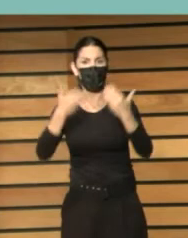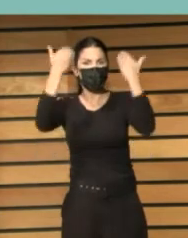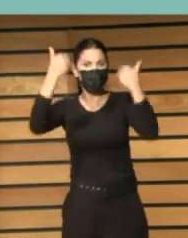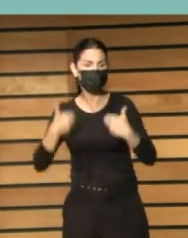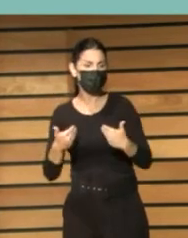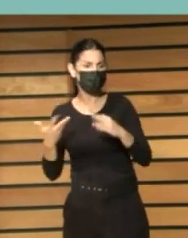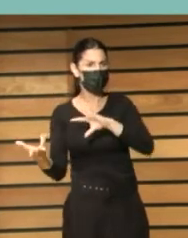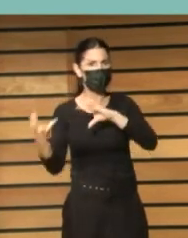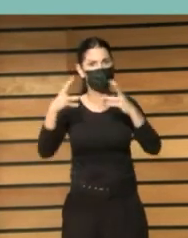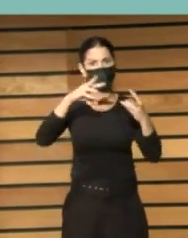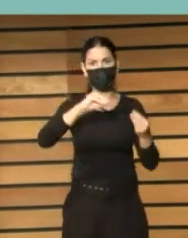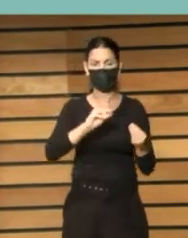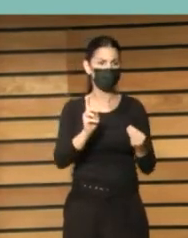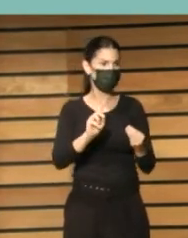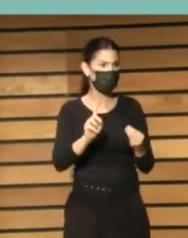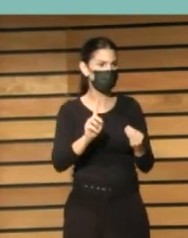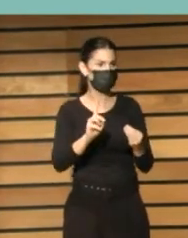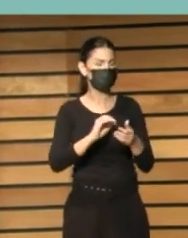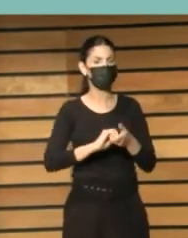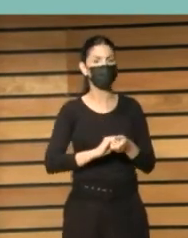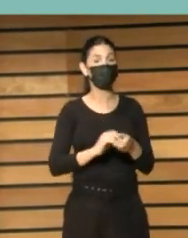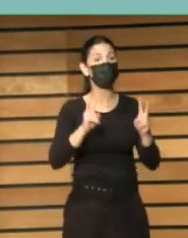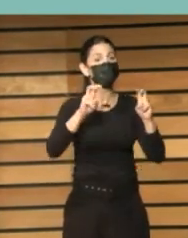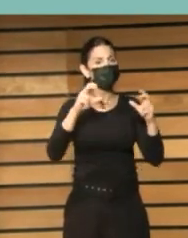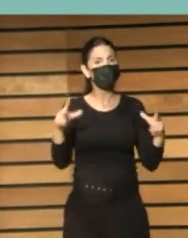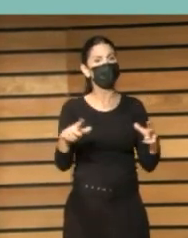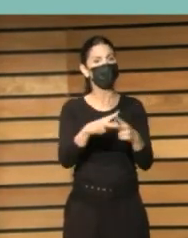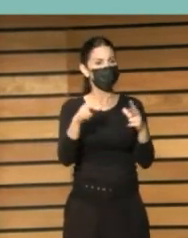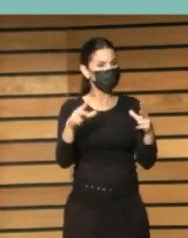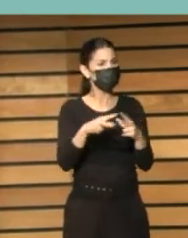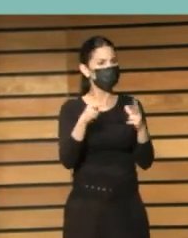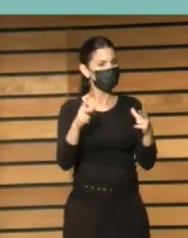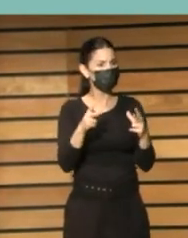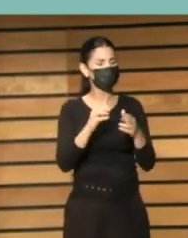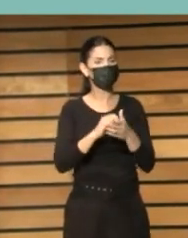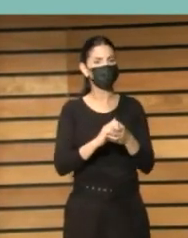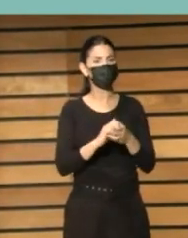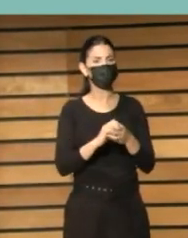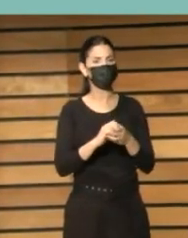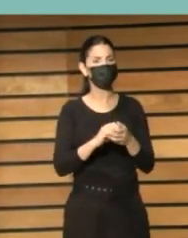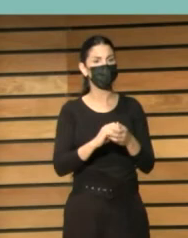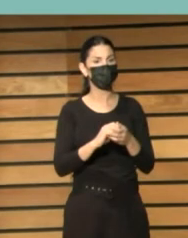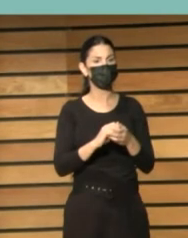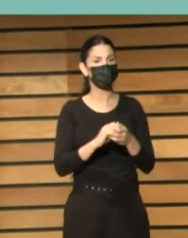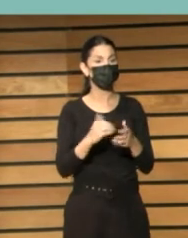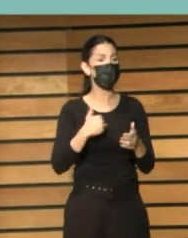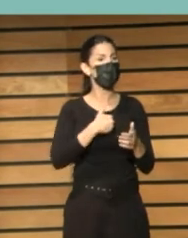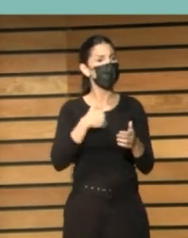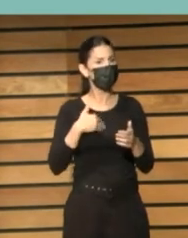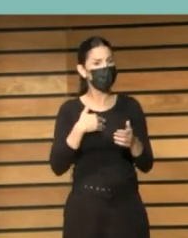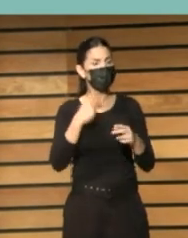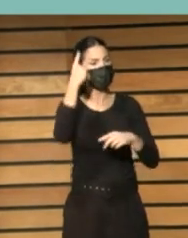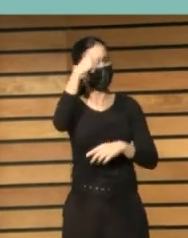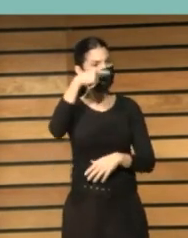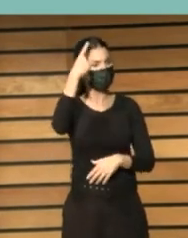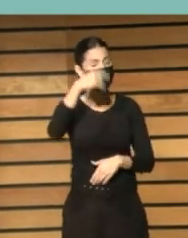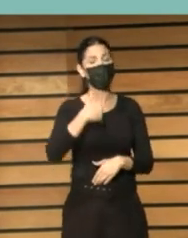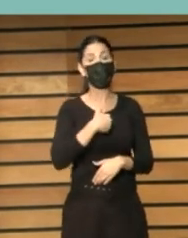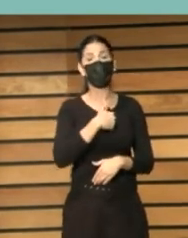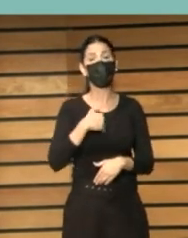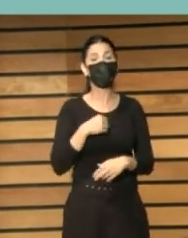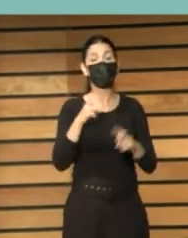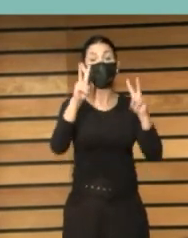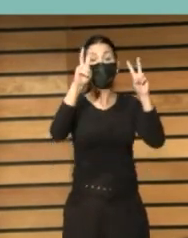más necesario la función social en este caso la función cultural la función de